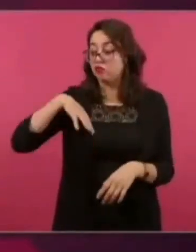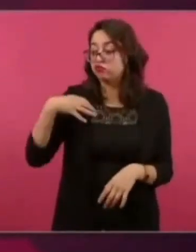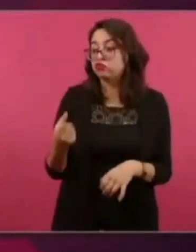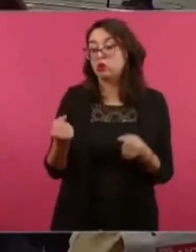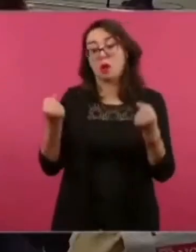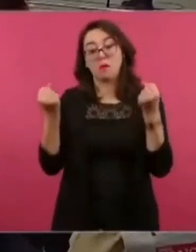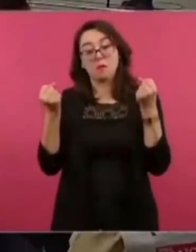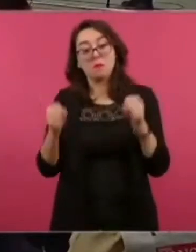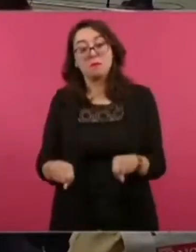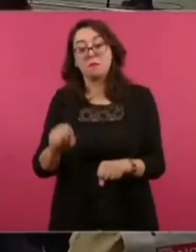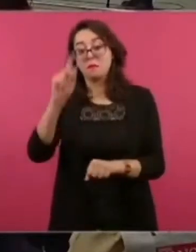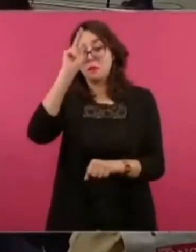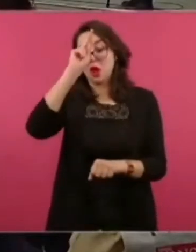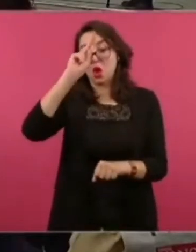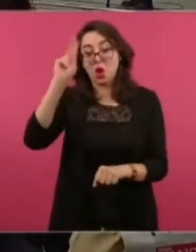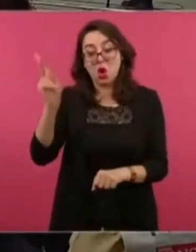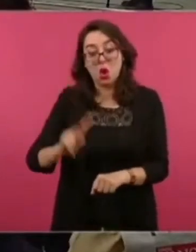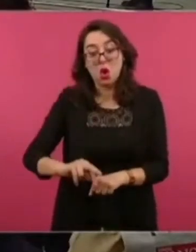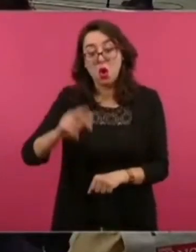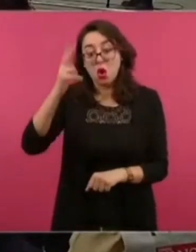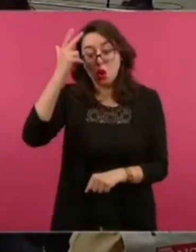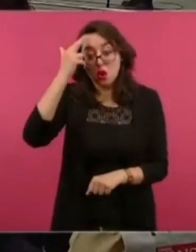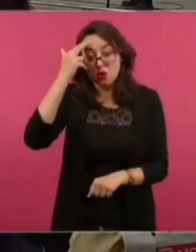sino otro Díaz,